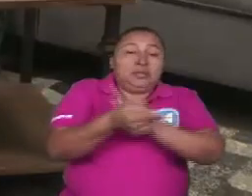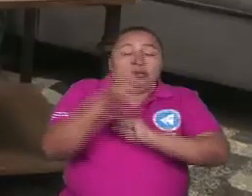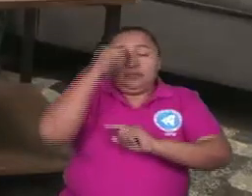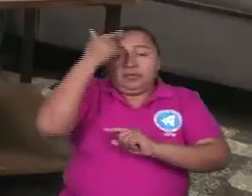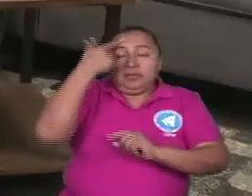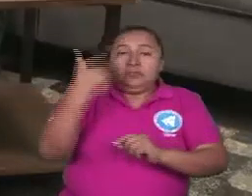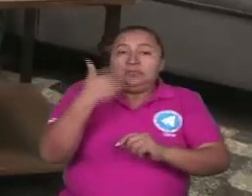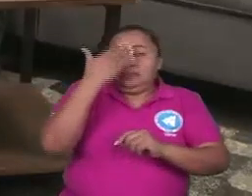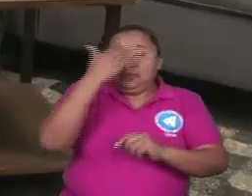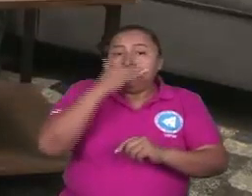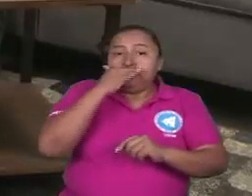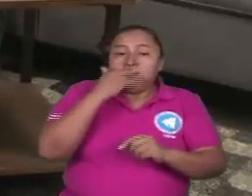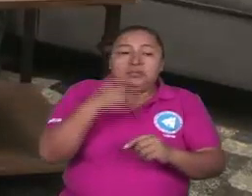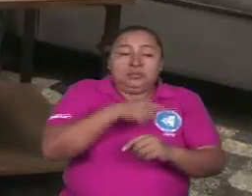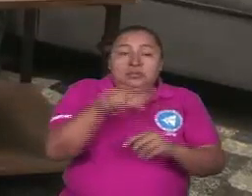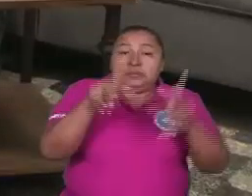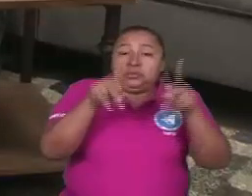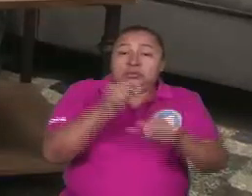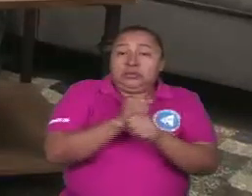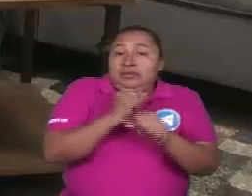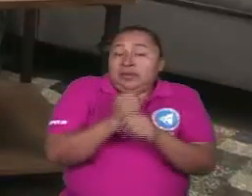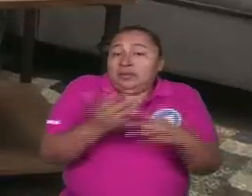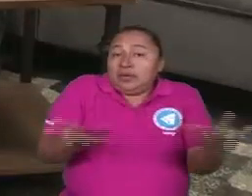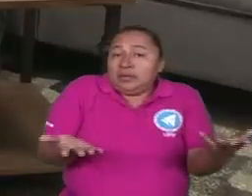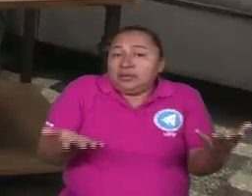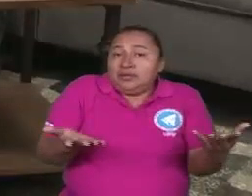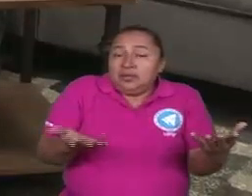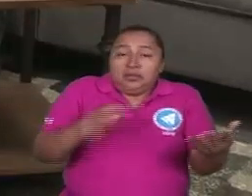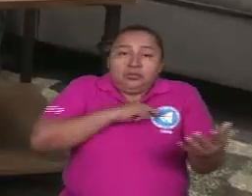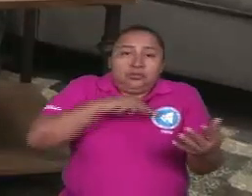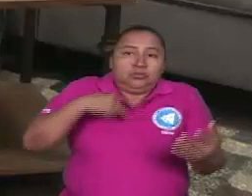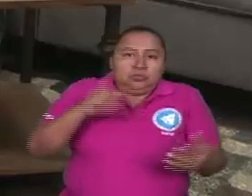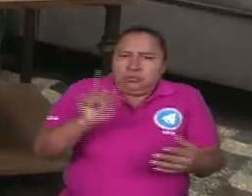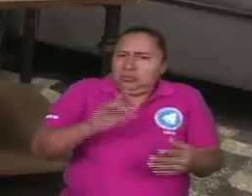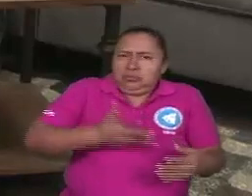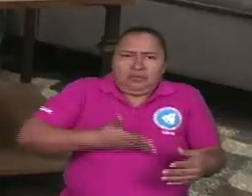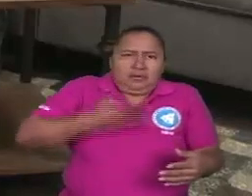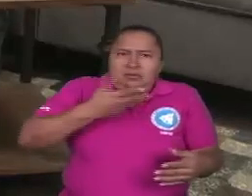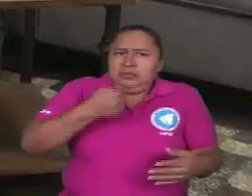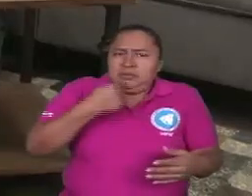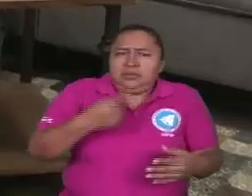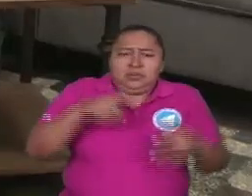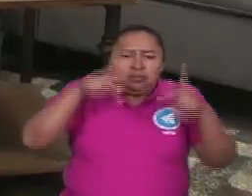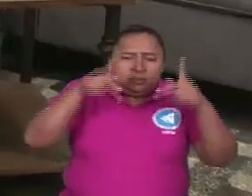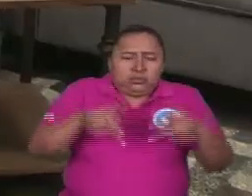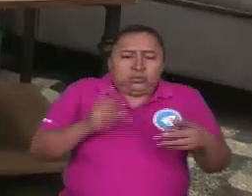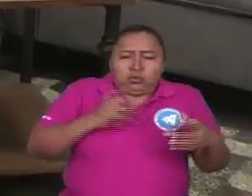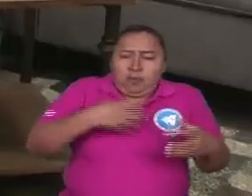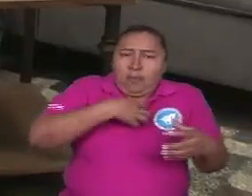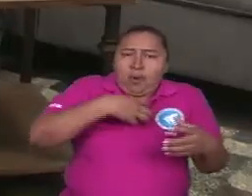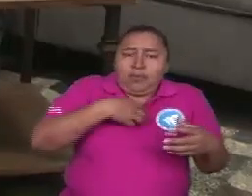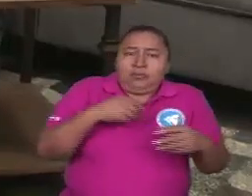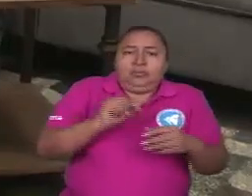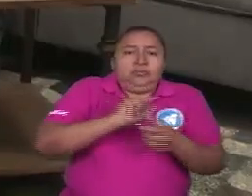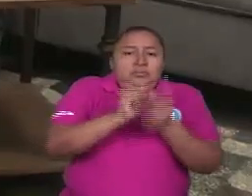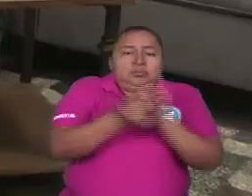frente sandinista del gobierno de los trabajadores ¿eh? nosotros no nos avergonzamos de decir somos sujetos de la revolución